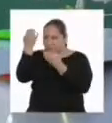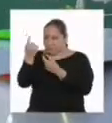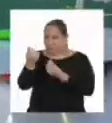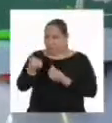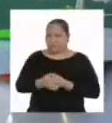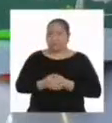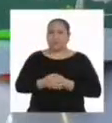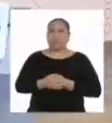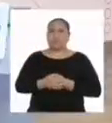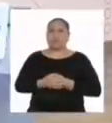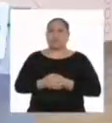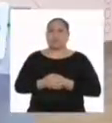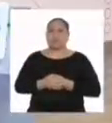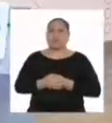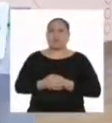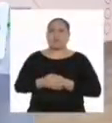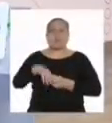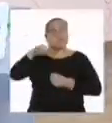financieras?